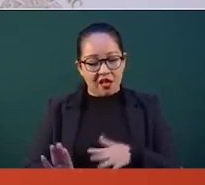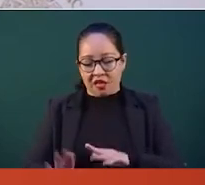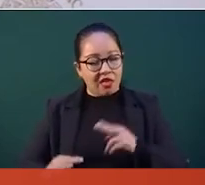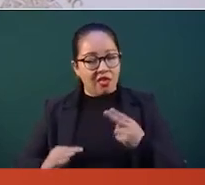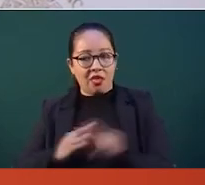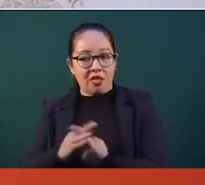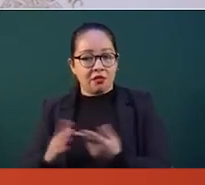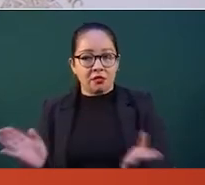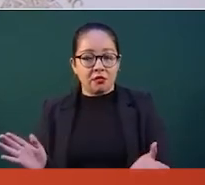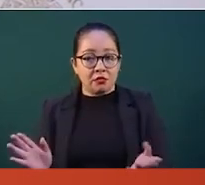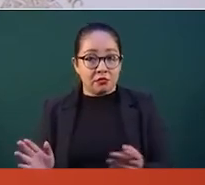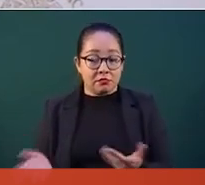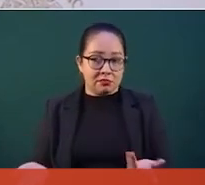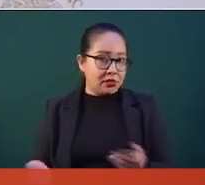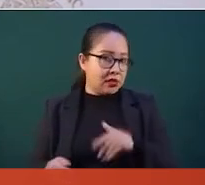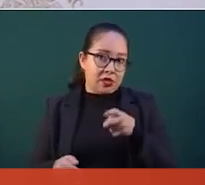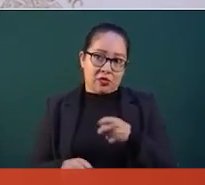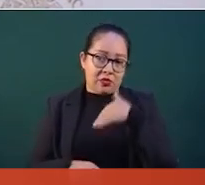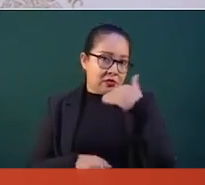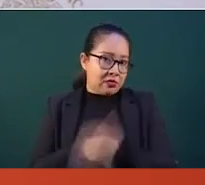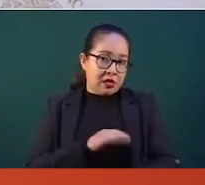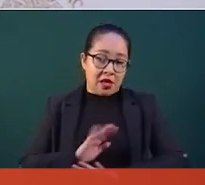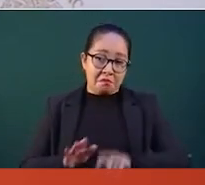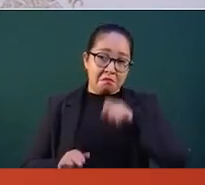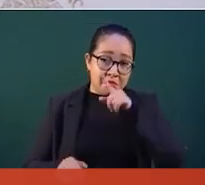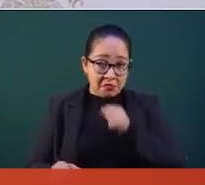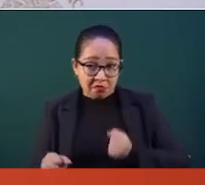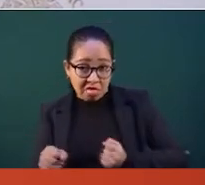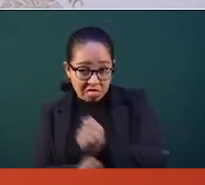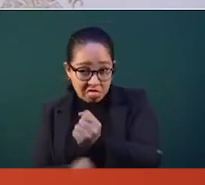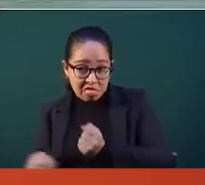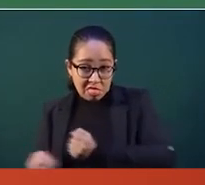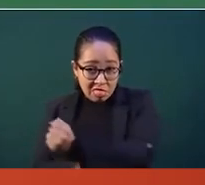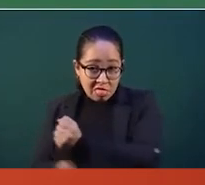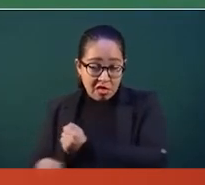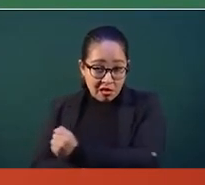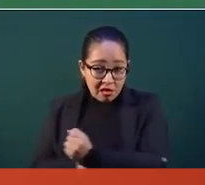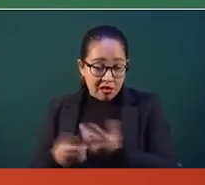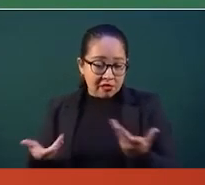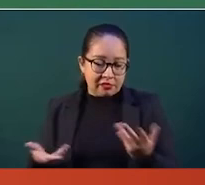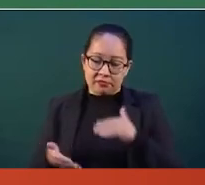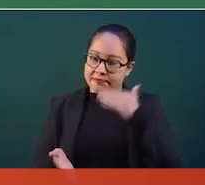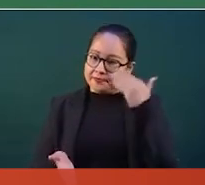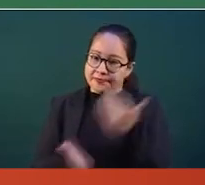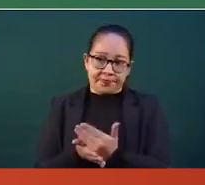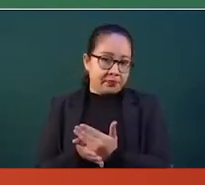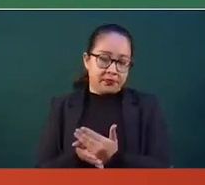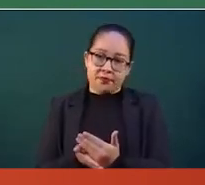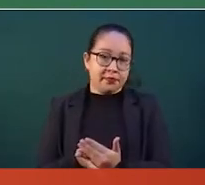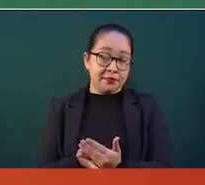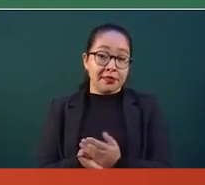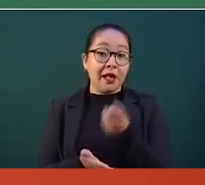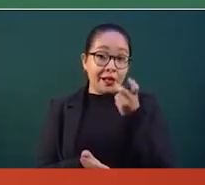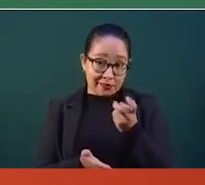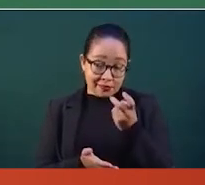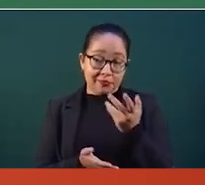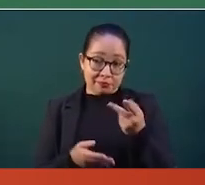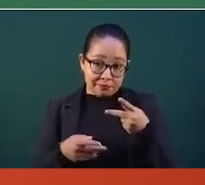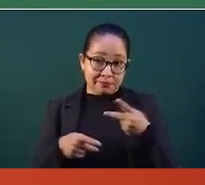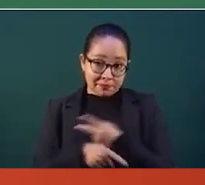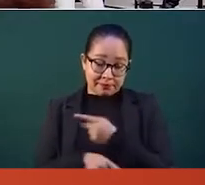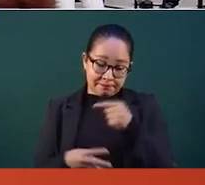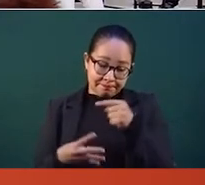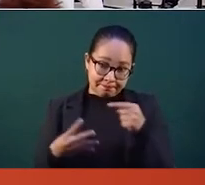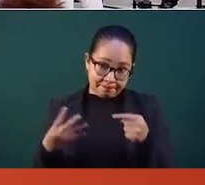terminó. Lo mismo la tortura. Entonces, son hechos. Y hay